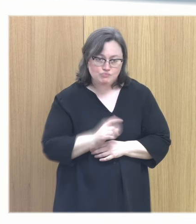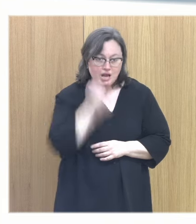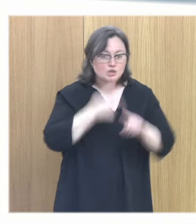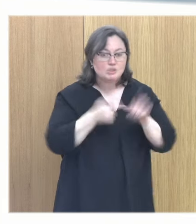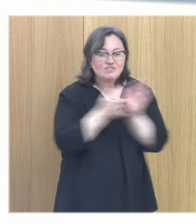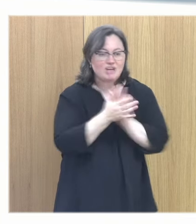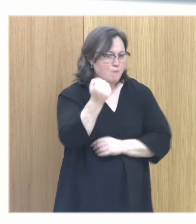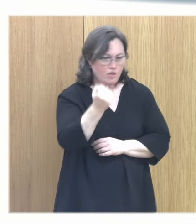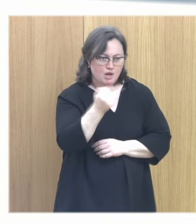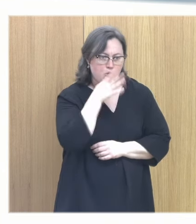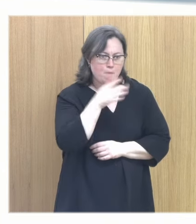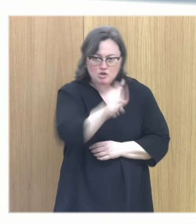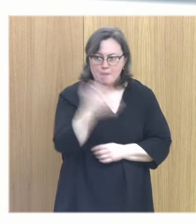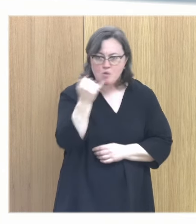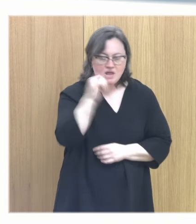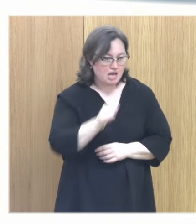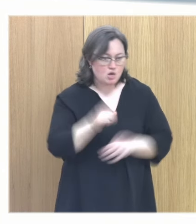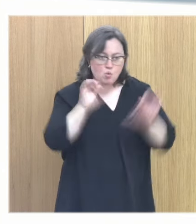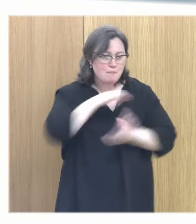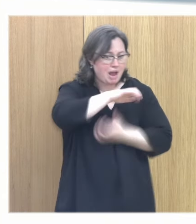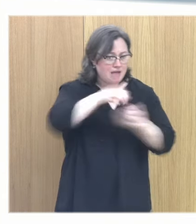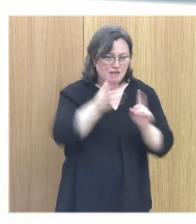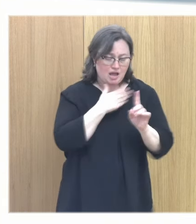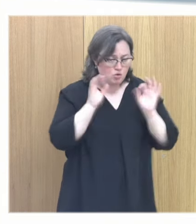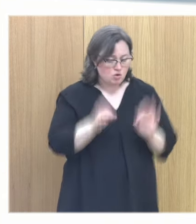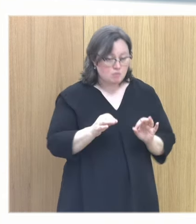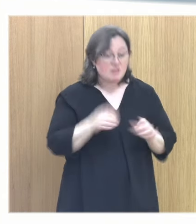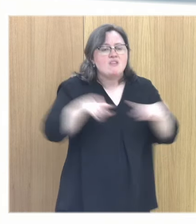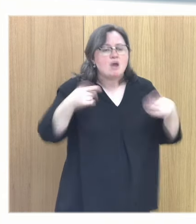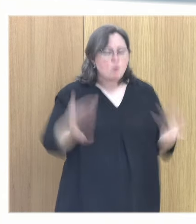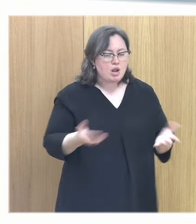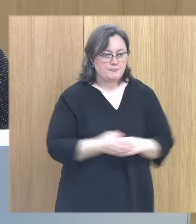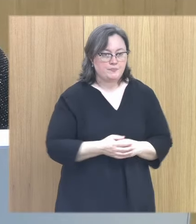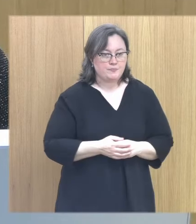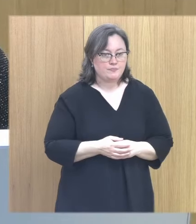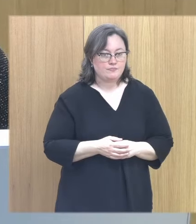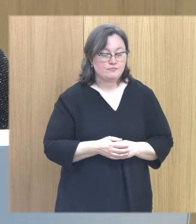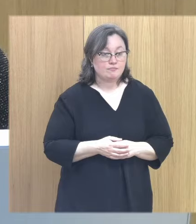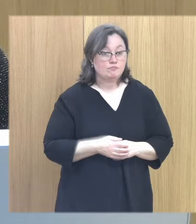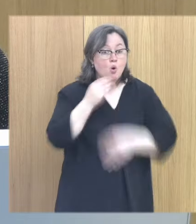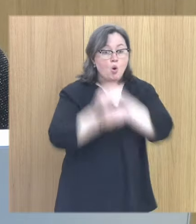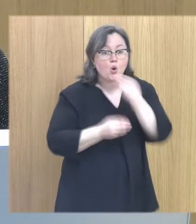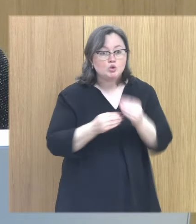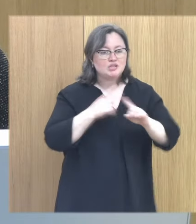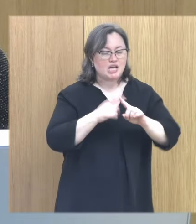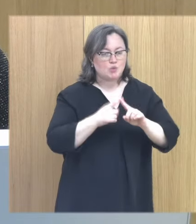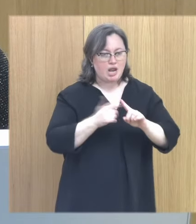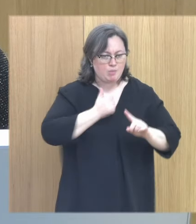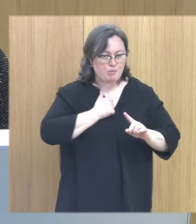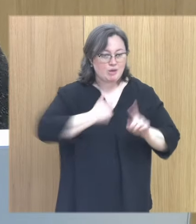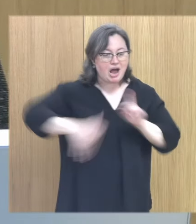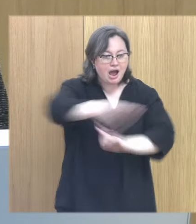cuestión de poder, como todas las formas de maltrato. ¿Cuál es la diferencia? Que utilizamos la sexualidad porque es